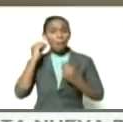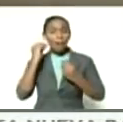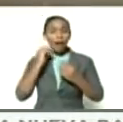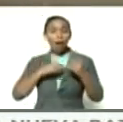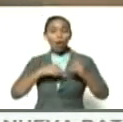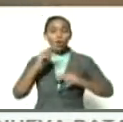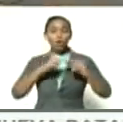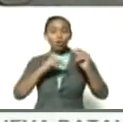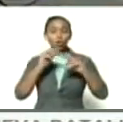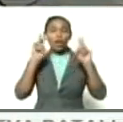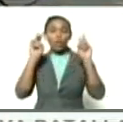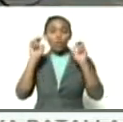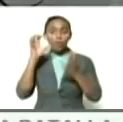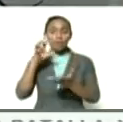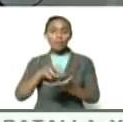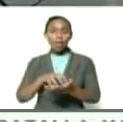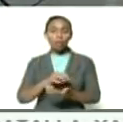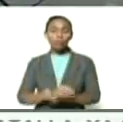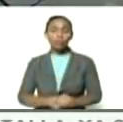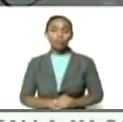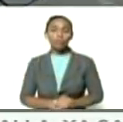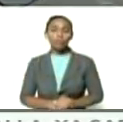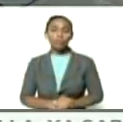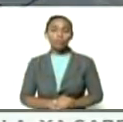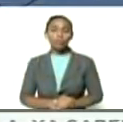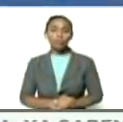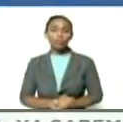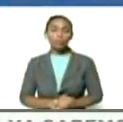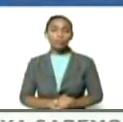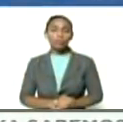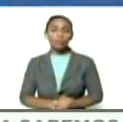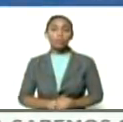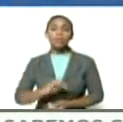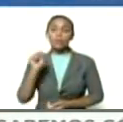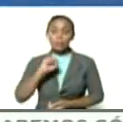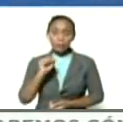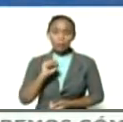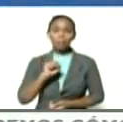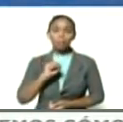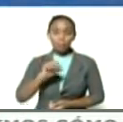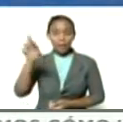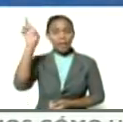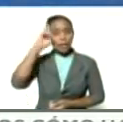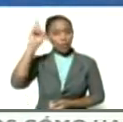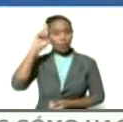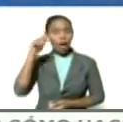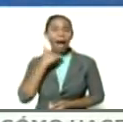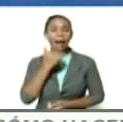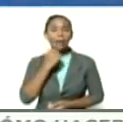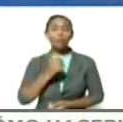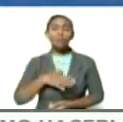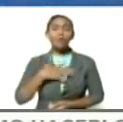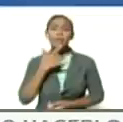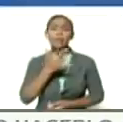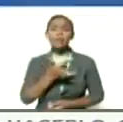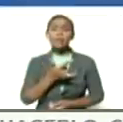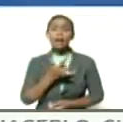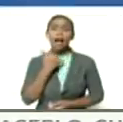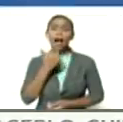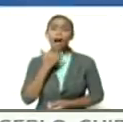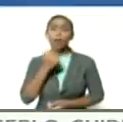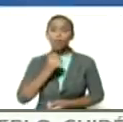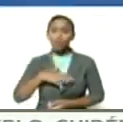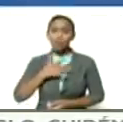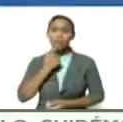construcción del nuevo estado es correcto alguien pudiera decir alguien